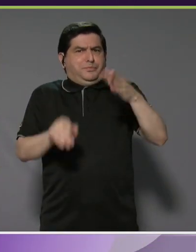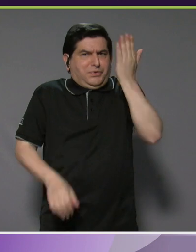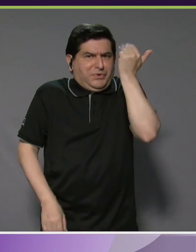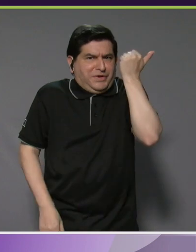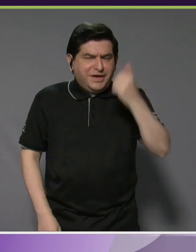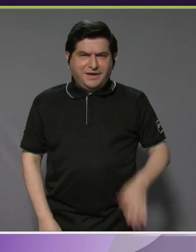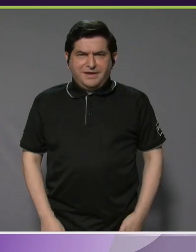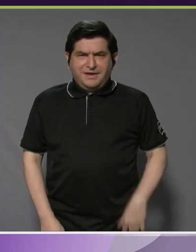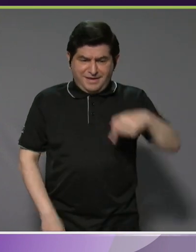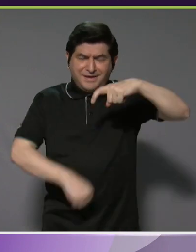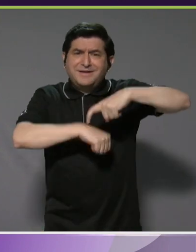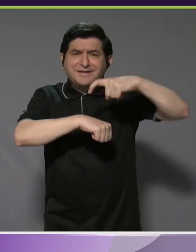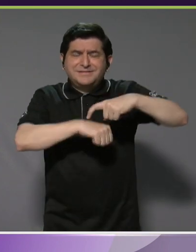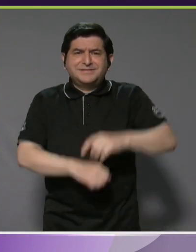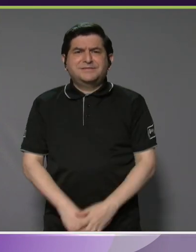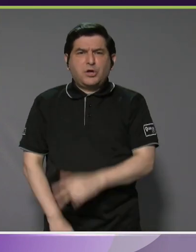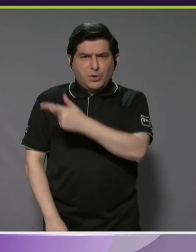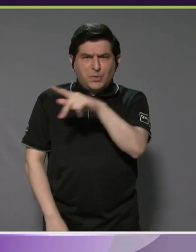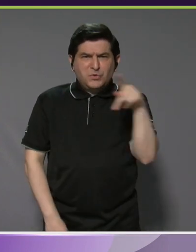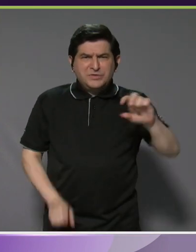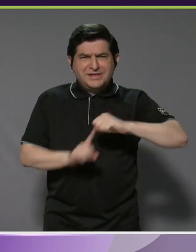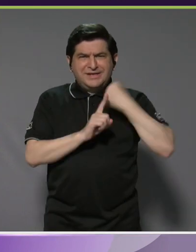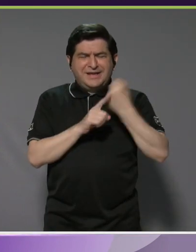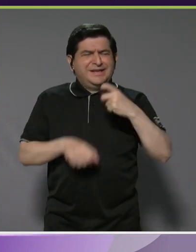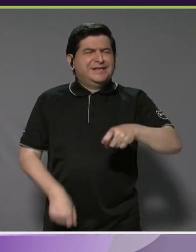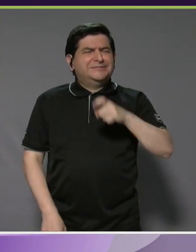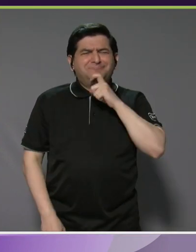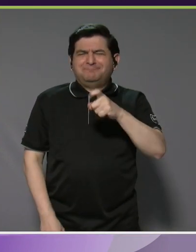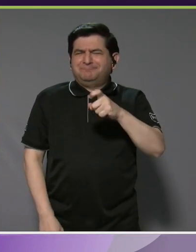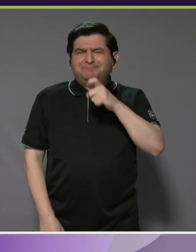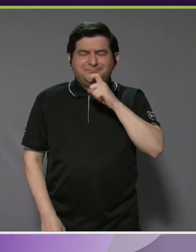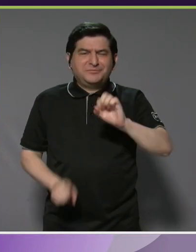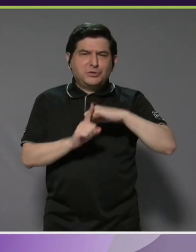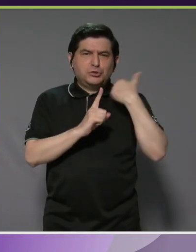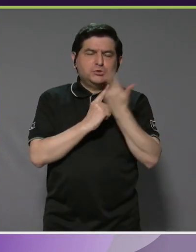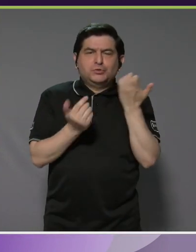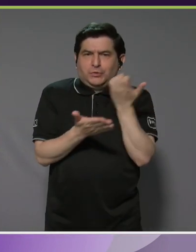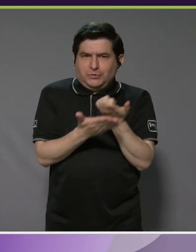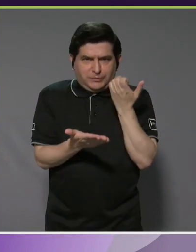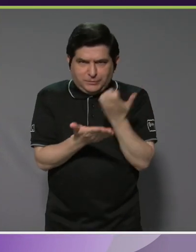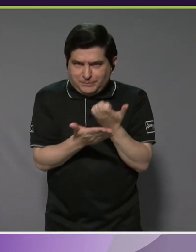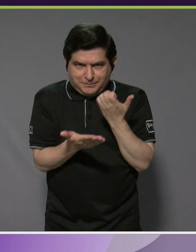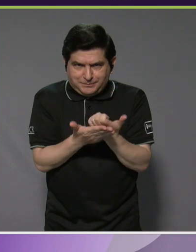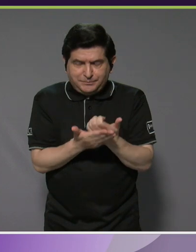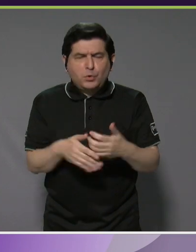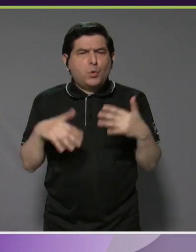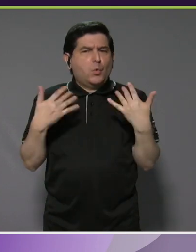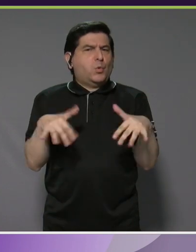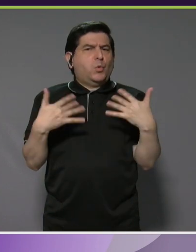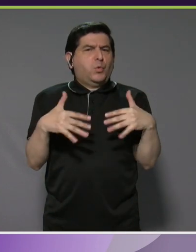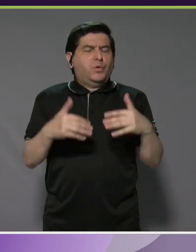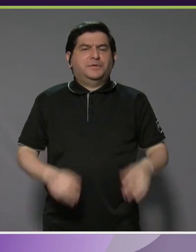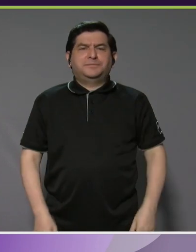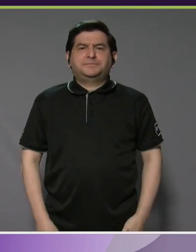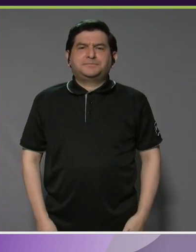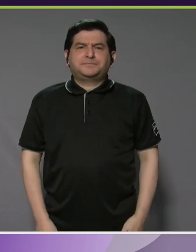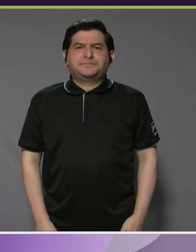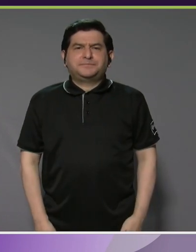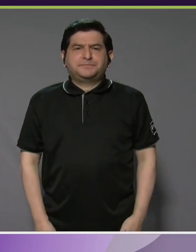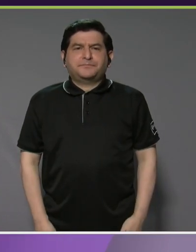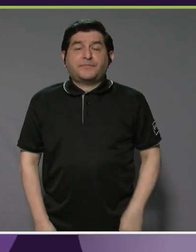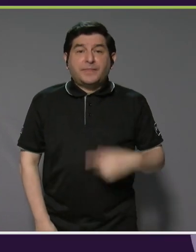en este momento Punta Arenas está pasando por una crisis social y económica grandísima y